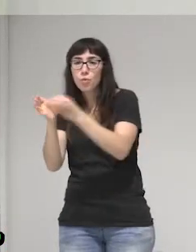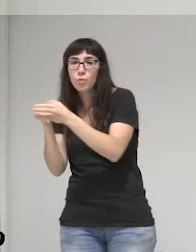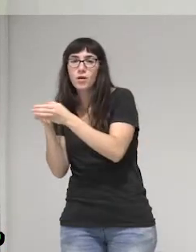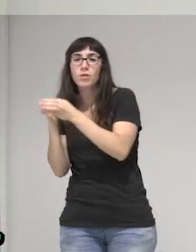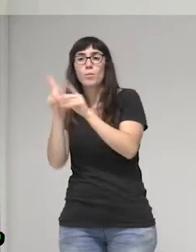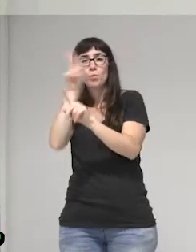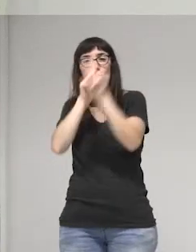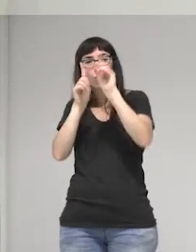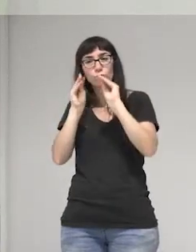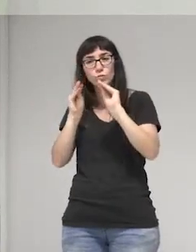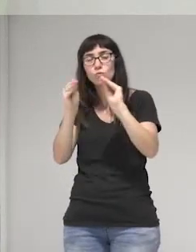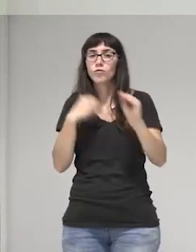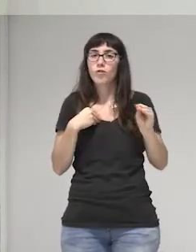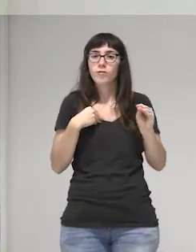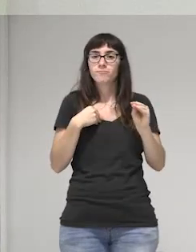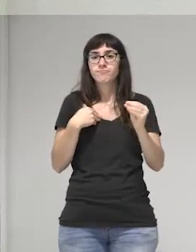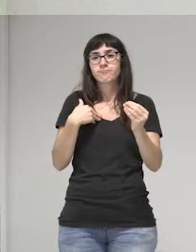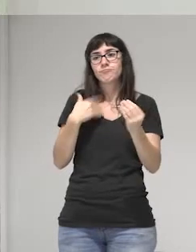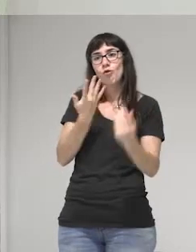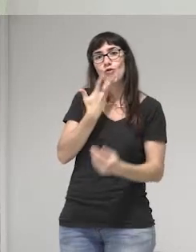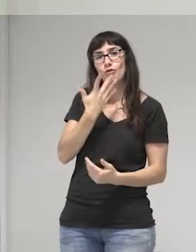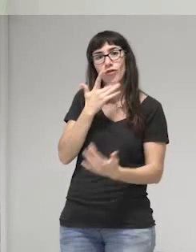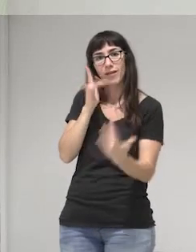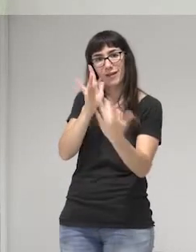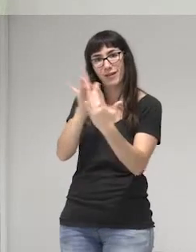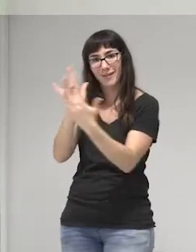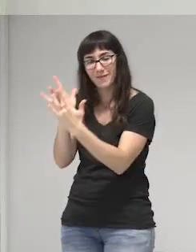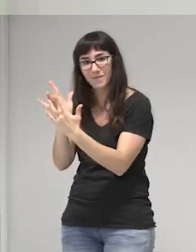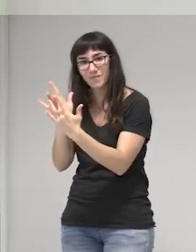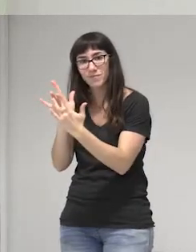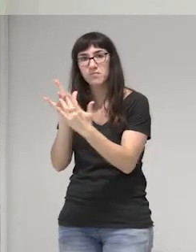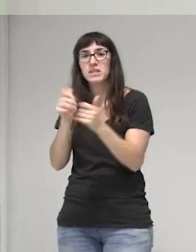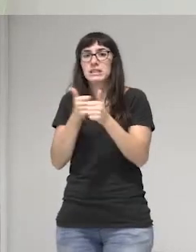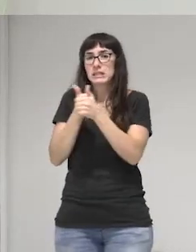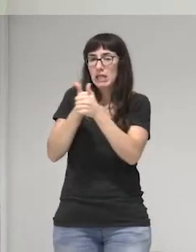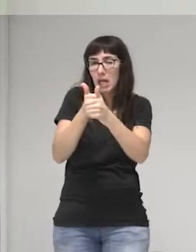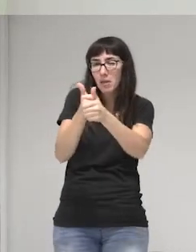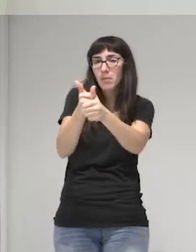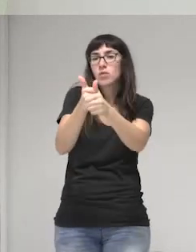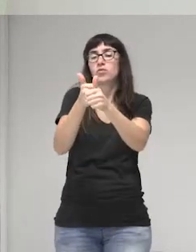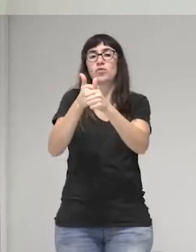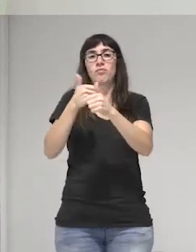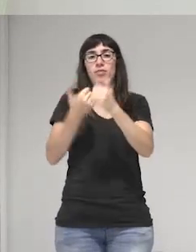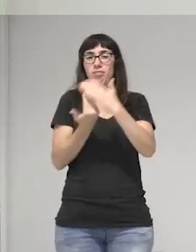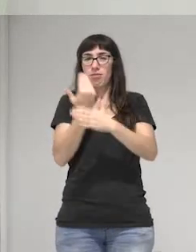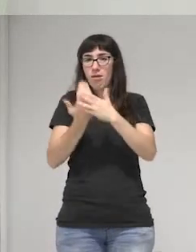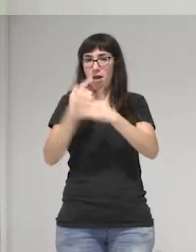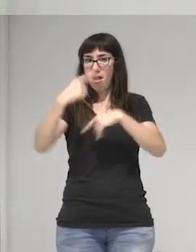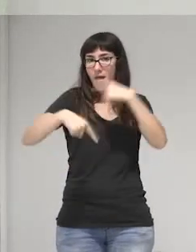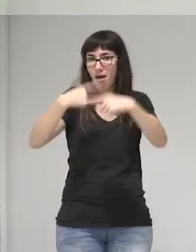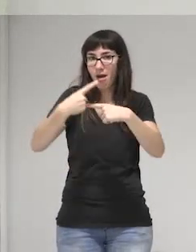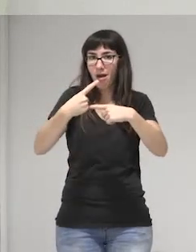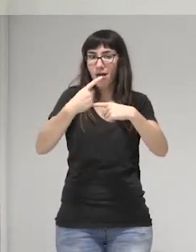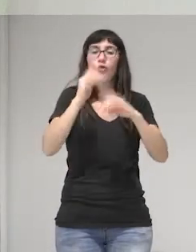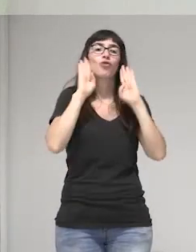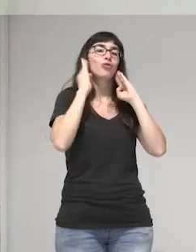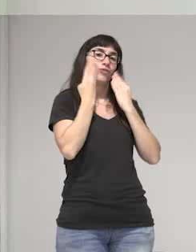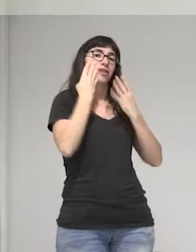problemáticas. Y de esa manera darle seguimiento en el accionar diario del trabajo del Congreso.